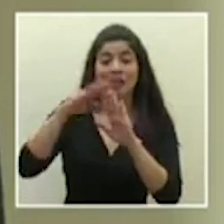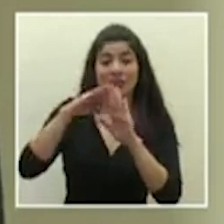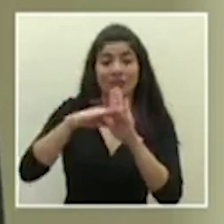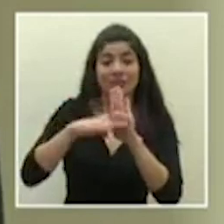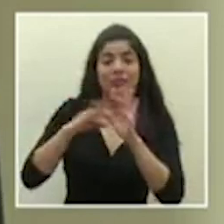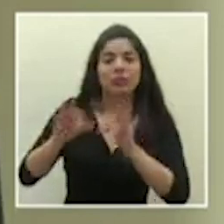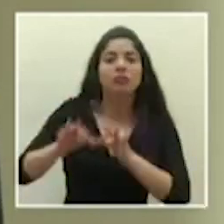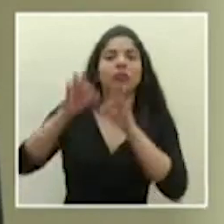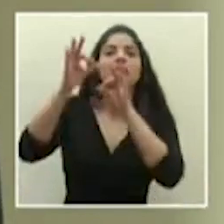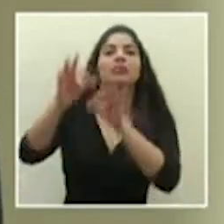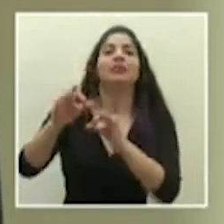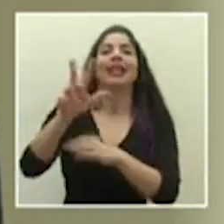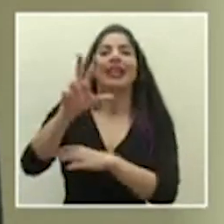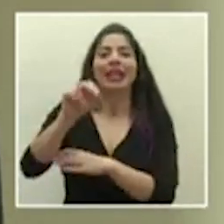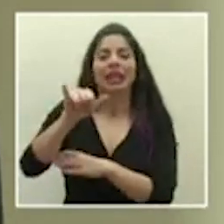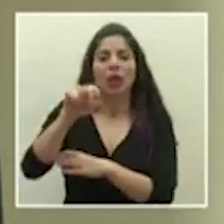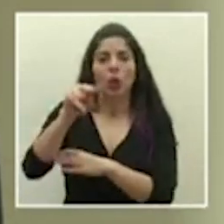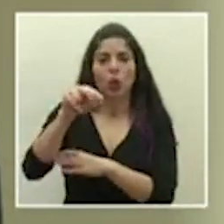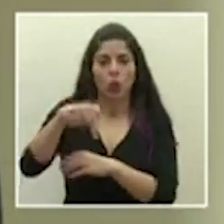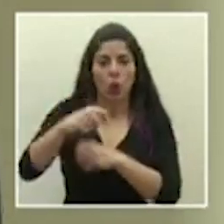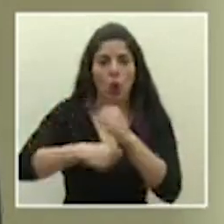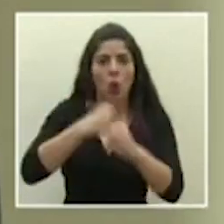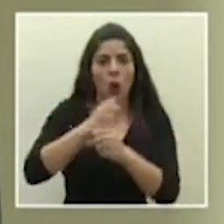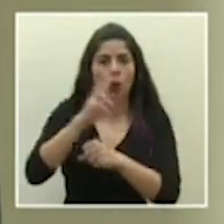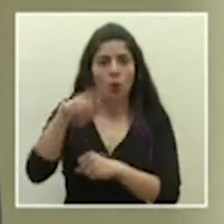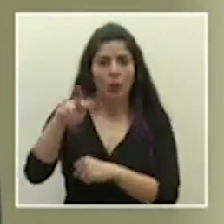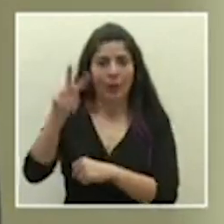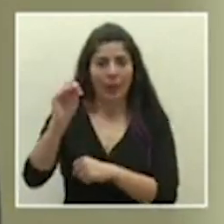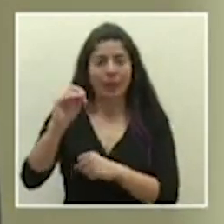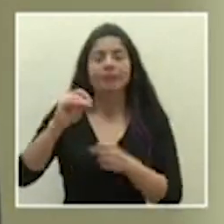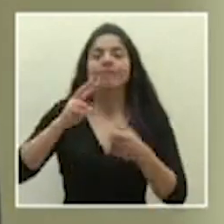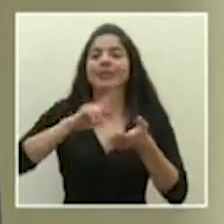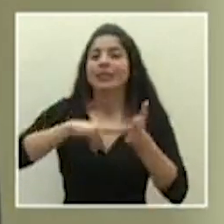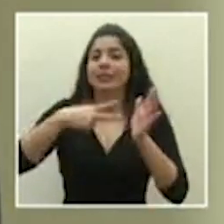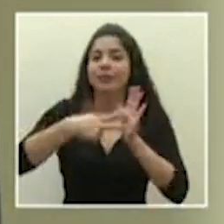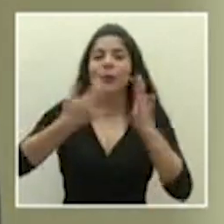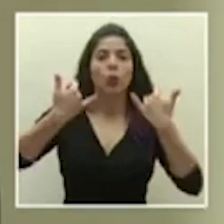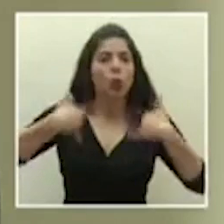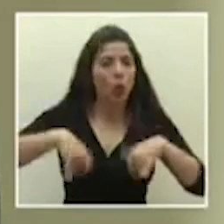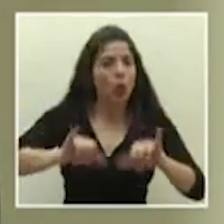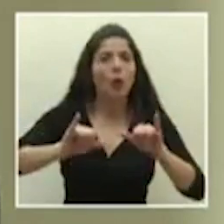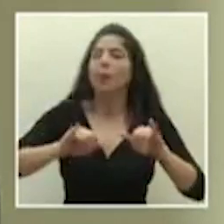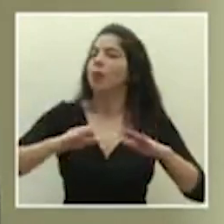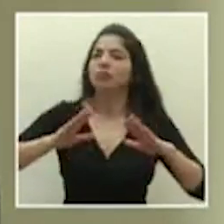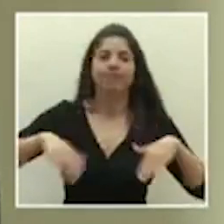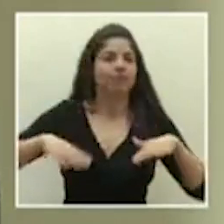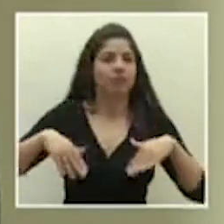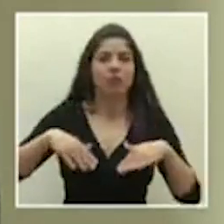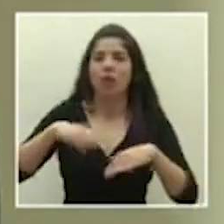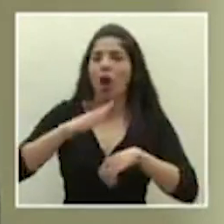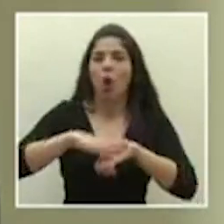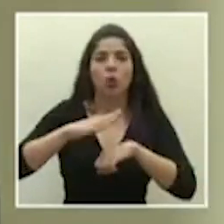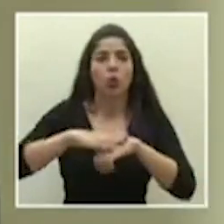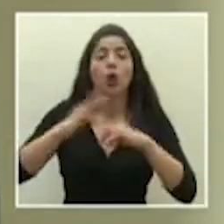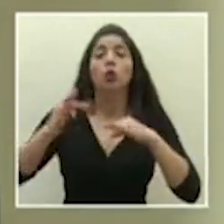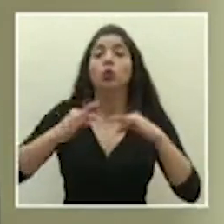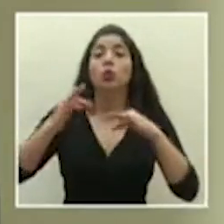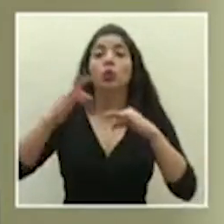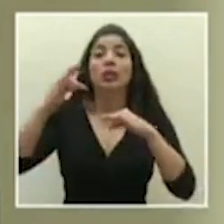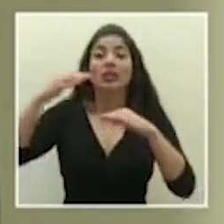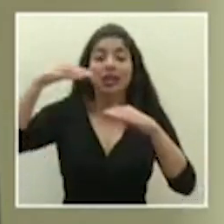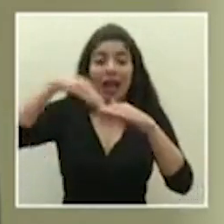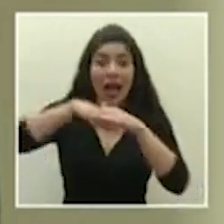de junio del 2020. O todavía no se autoriza el ingreso de turistas